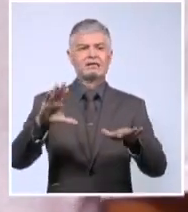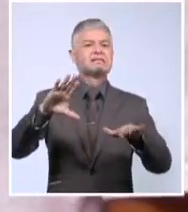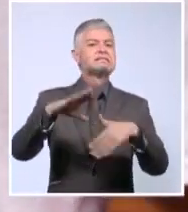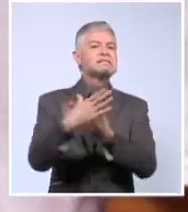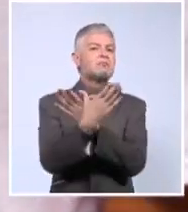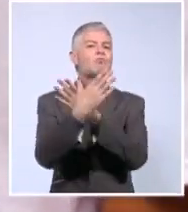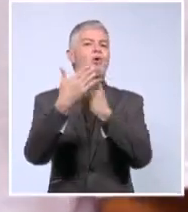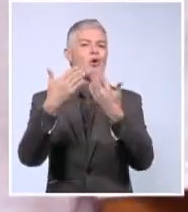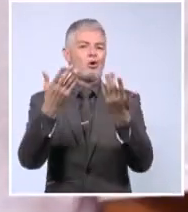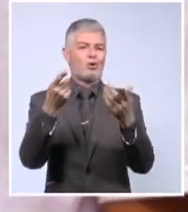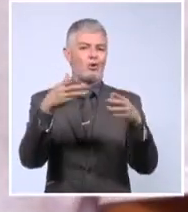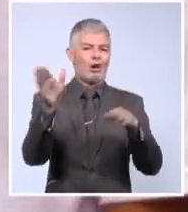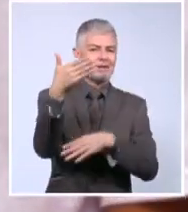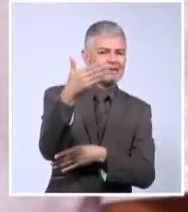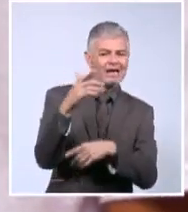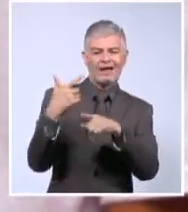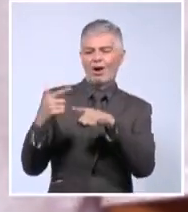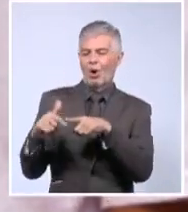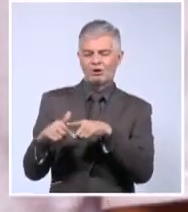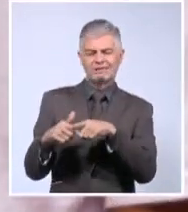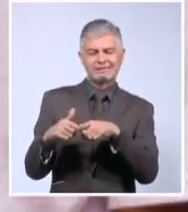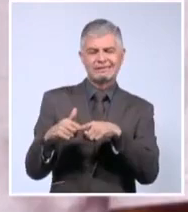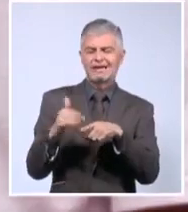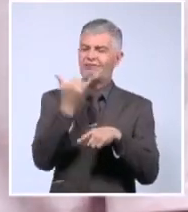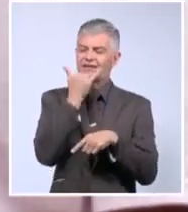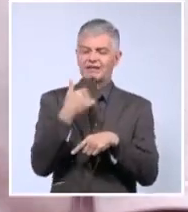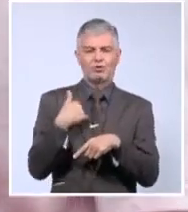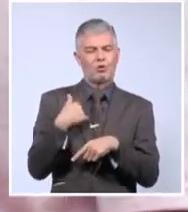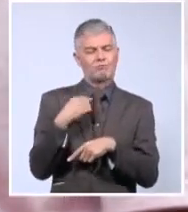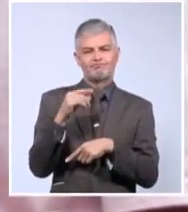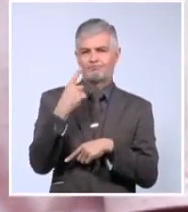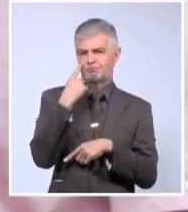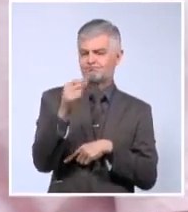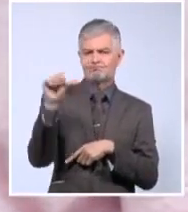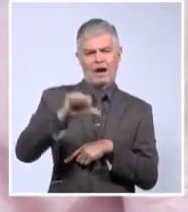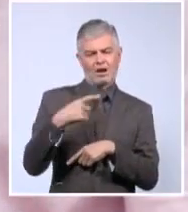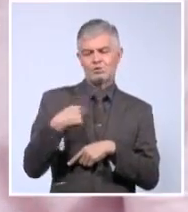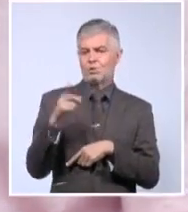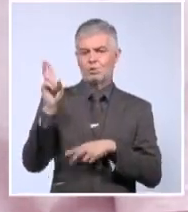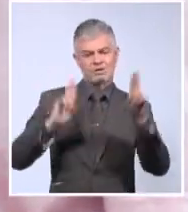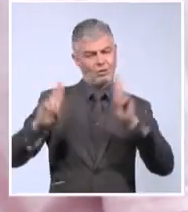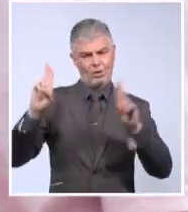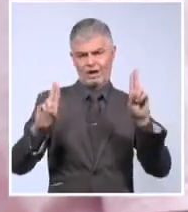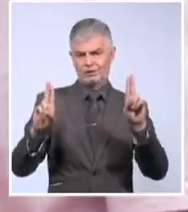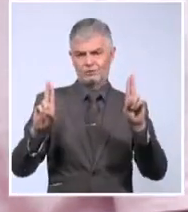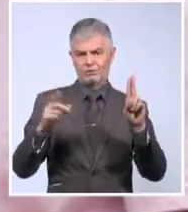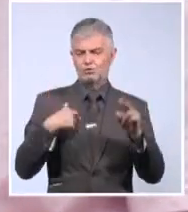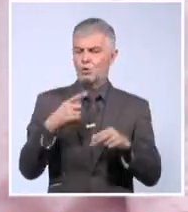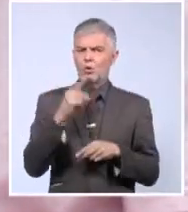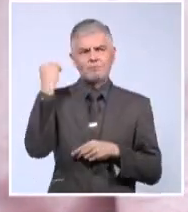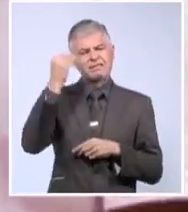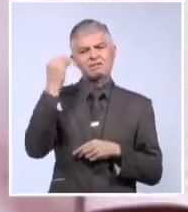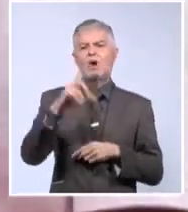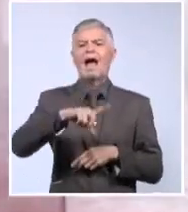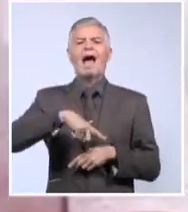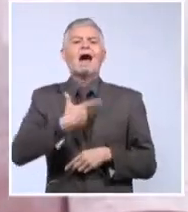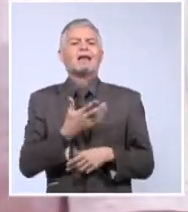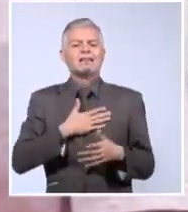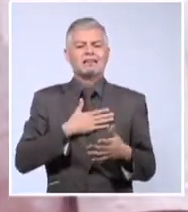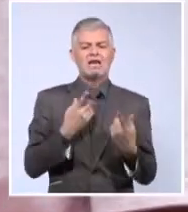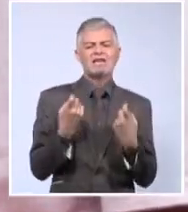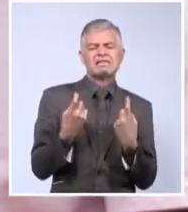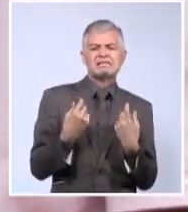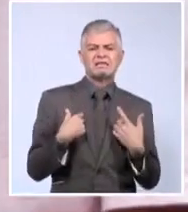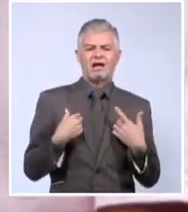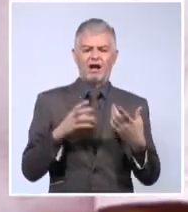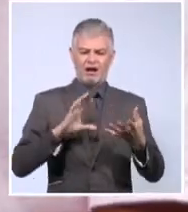Eso lo veo muy mal. No creo que el arte tenga necesidad de expresar esas cosas de esa